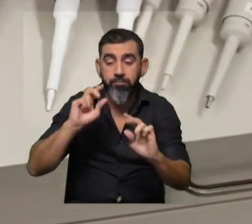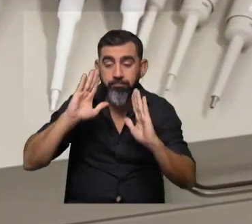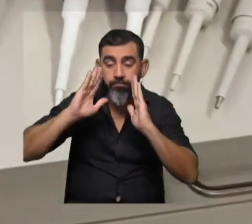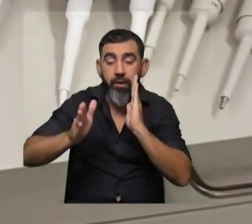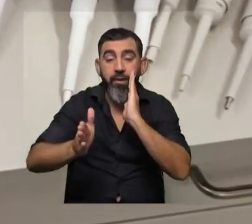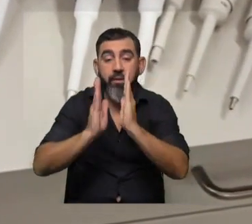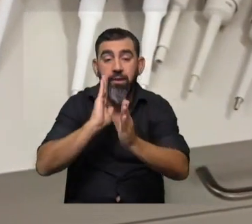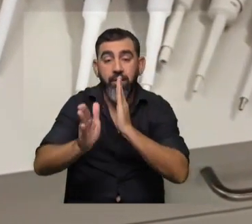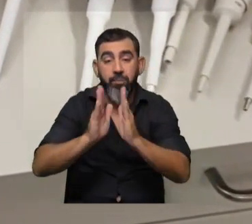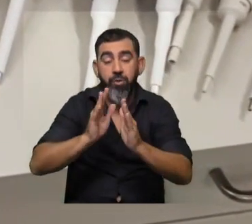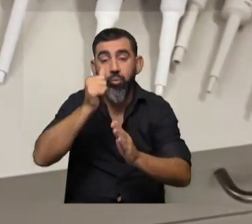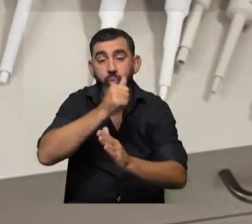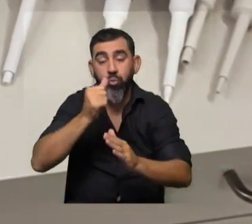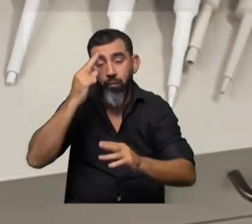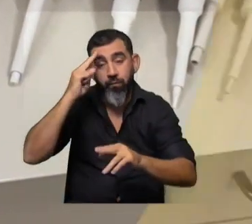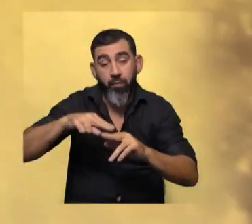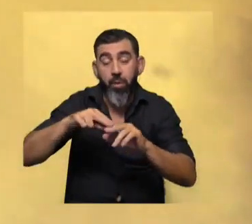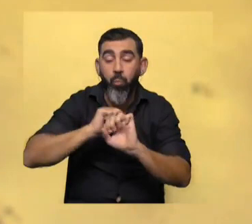terapéutico para esta enfermedad.